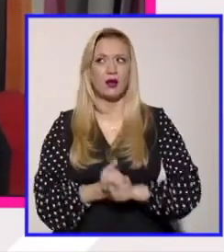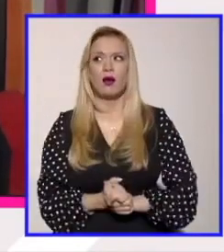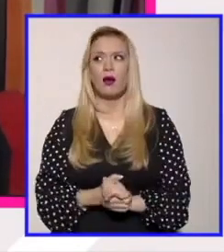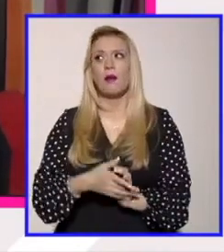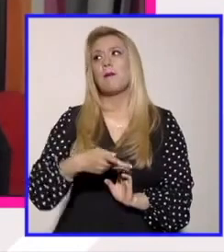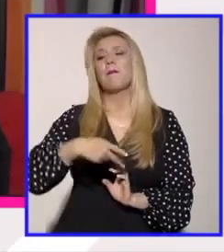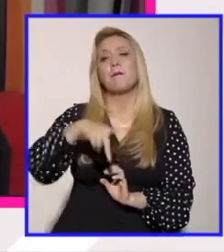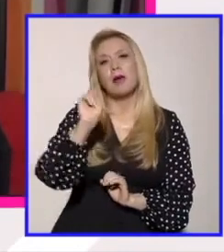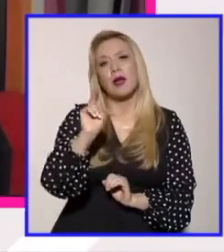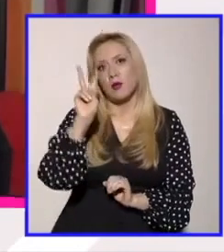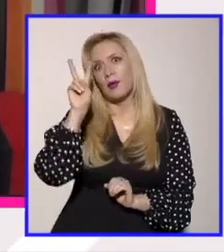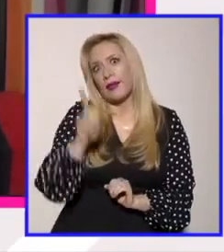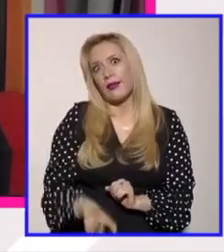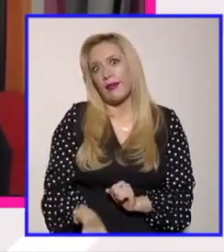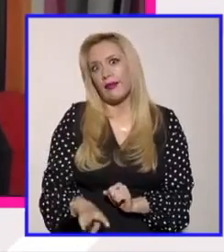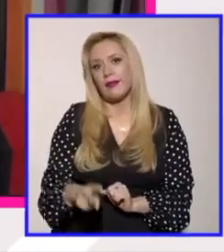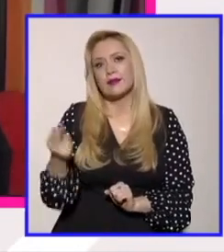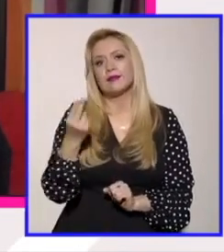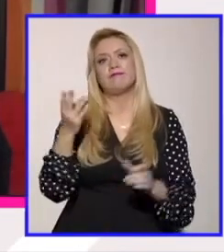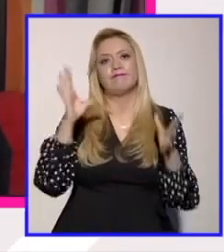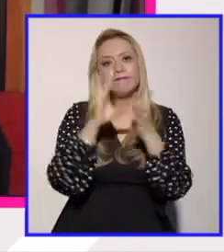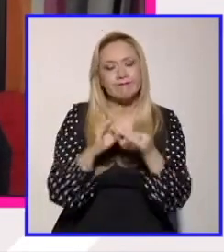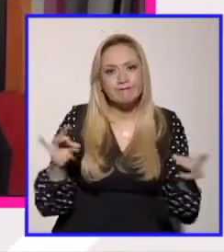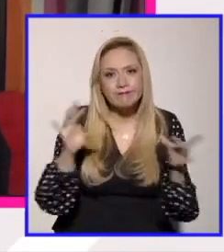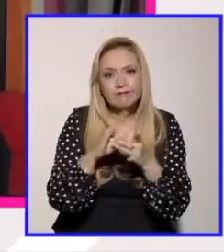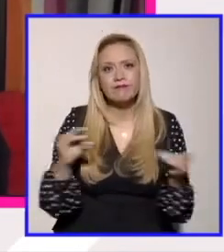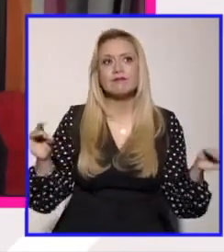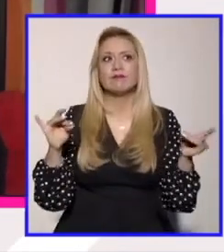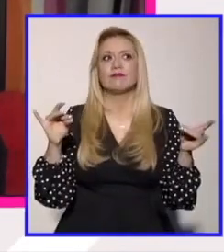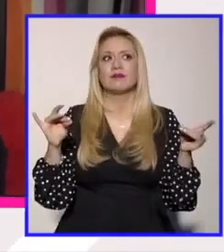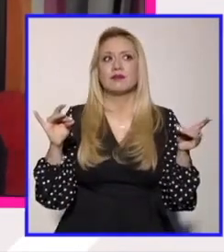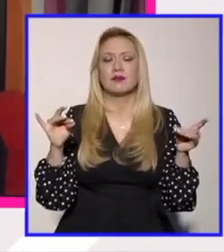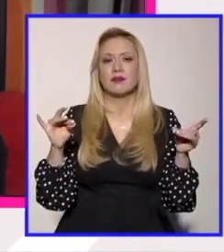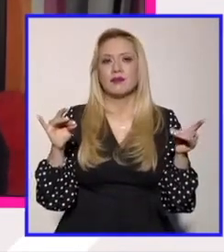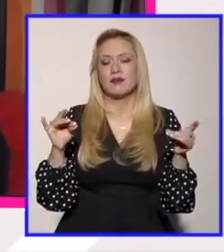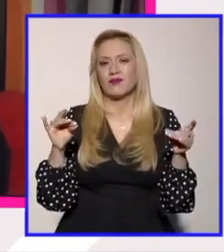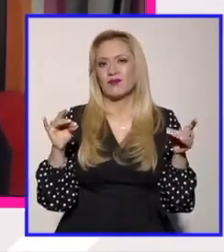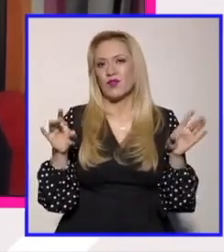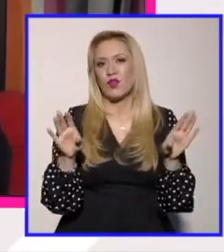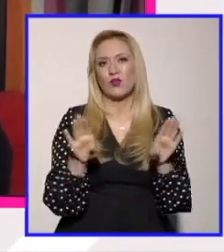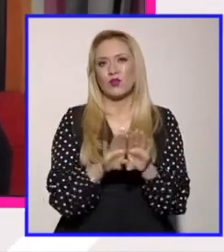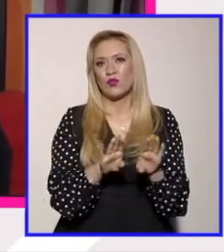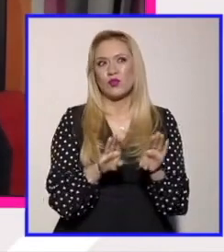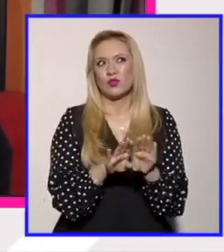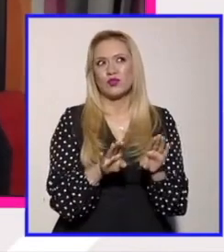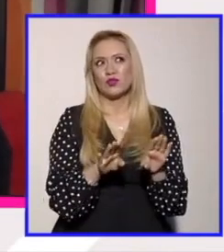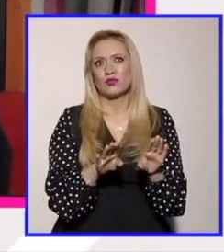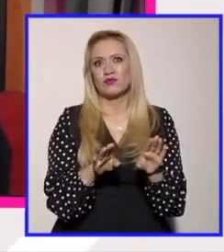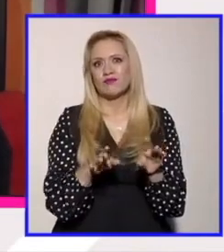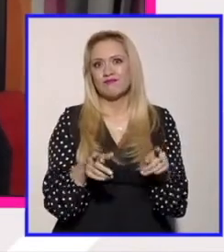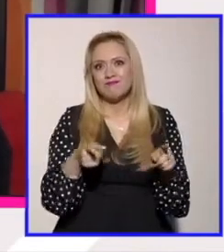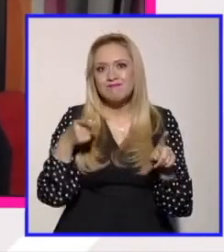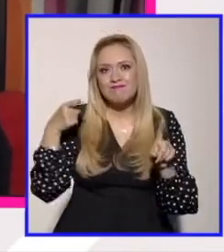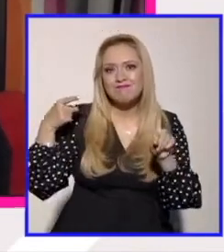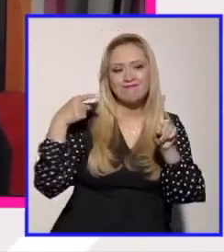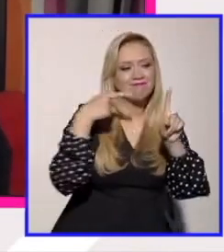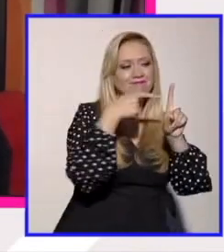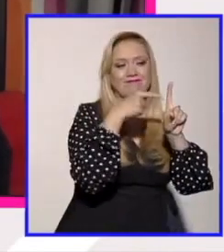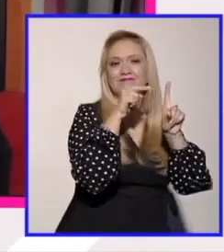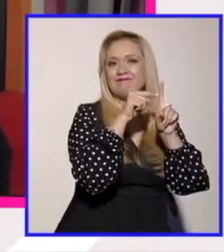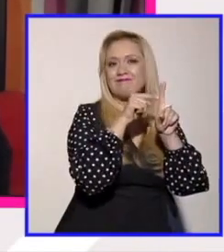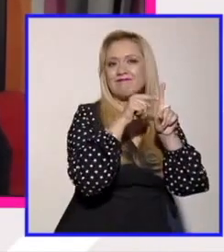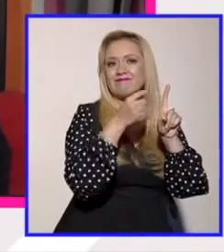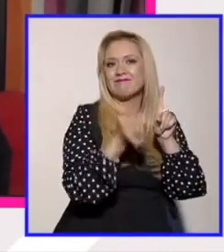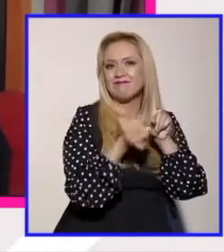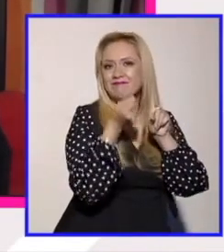tema pues tiene que ser hablado, tiene que ser tratado de manera directa con, en este